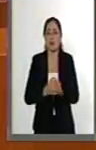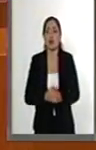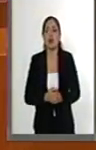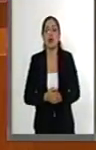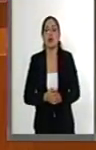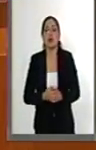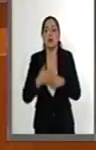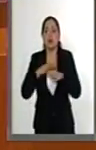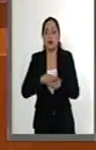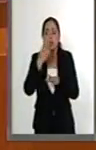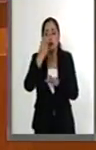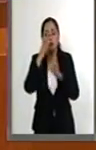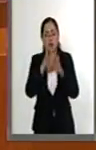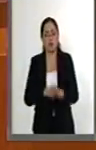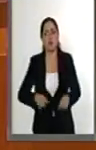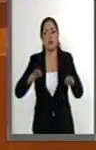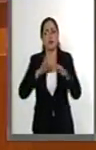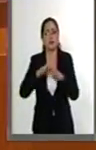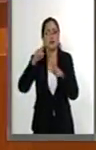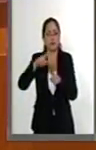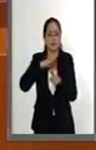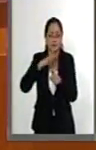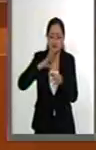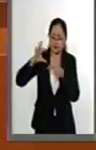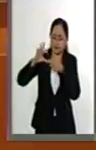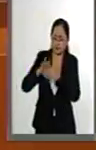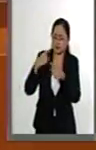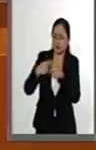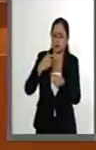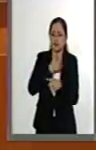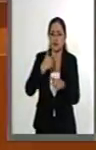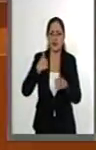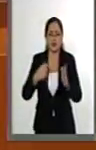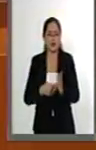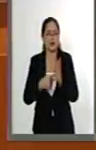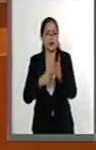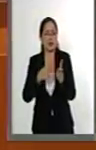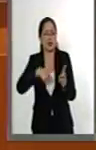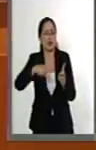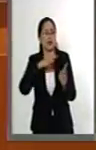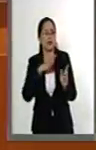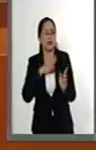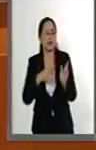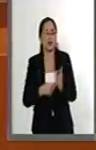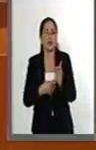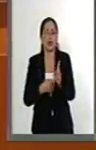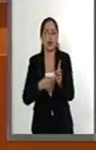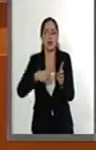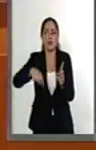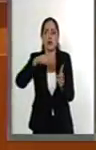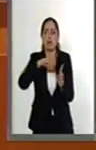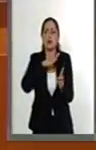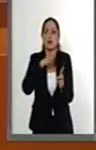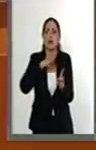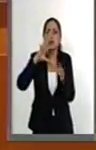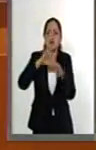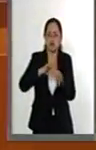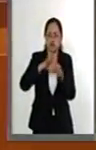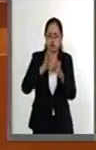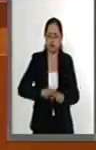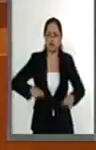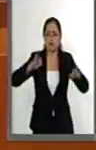anterior cobra mayor trascendencia al tratarse de los integrantes del Tribunal Electoral del Poder Judicial de la Federación que por su